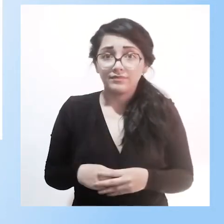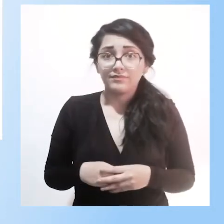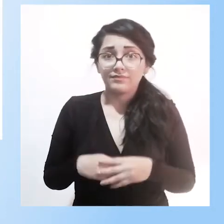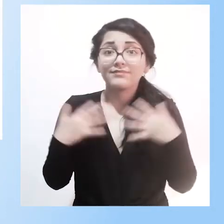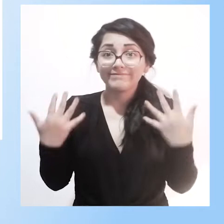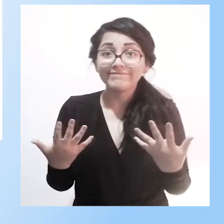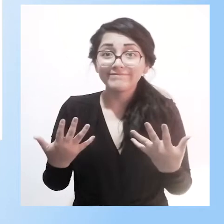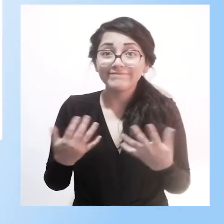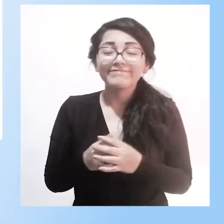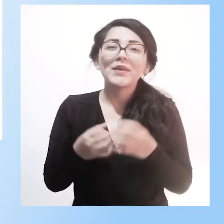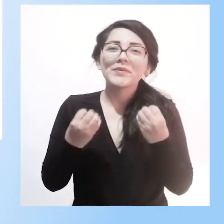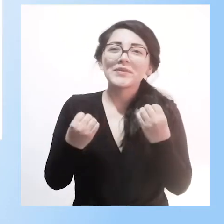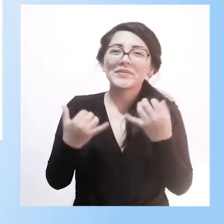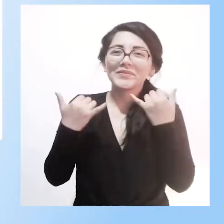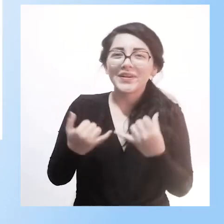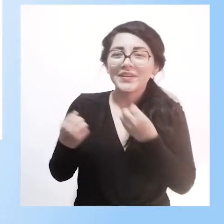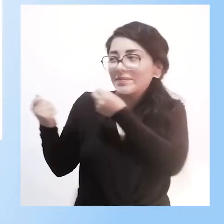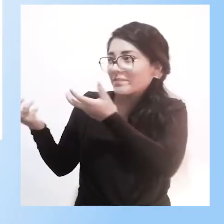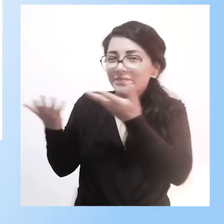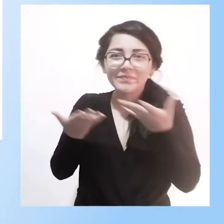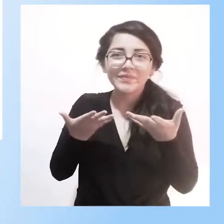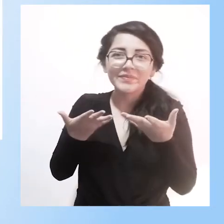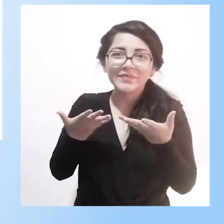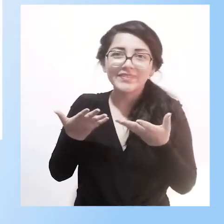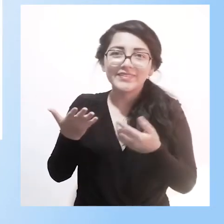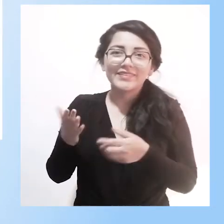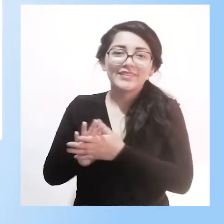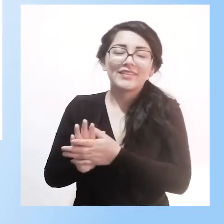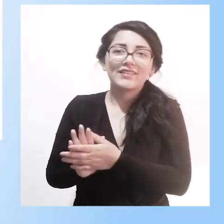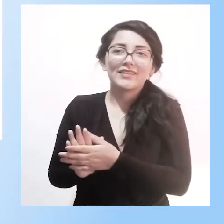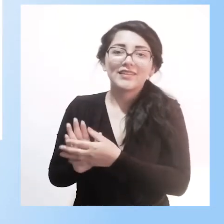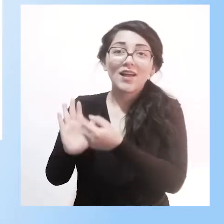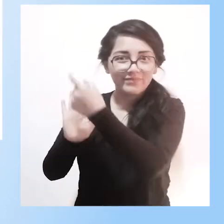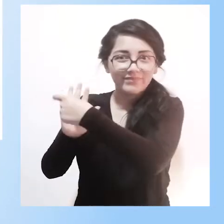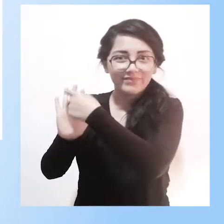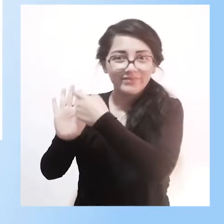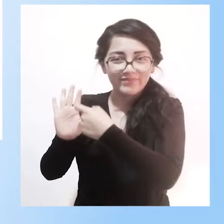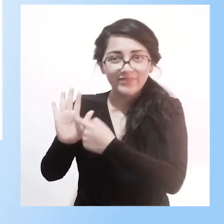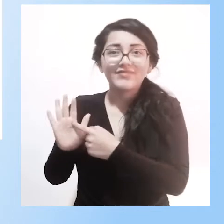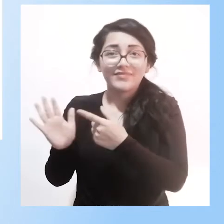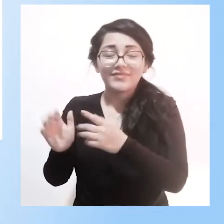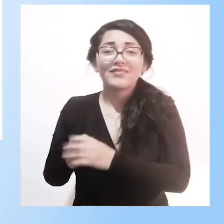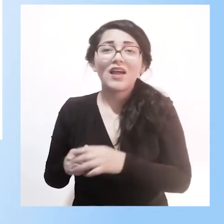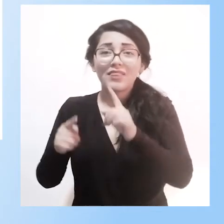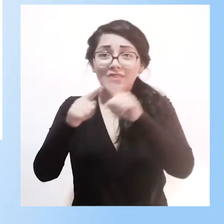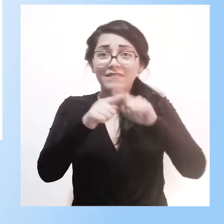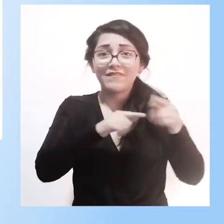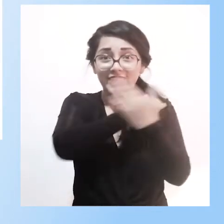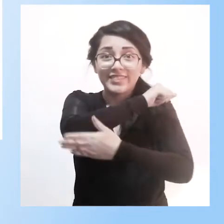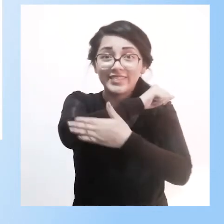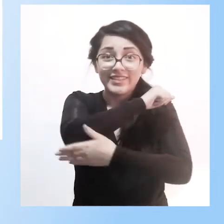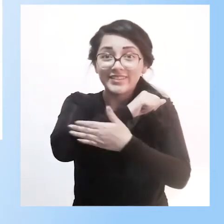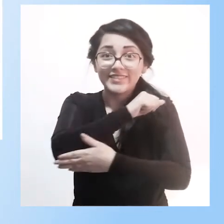comunitario y lo social. Con esto quiero dar la bienvenida a nuestros diversos invitados que nos